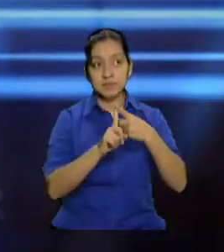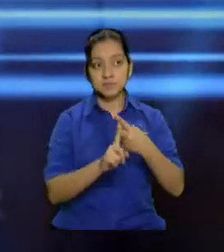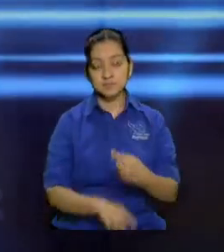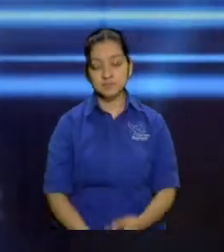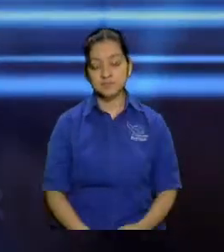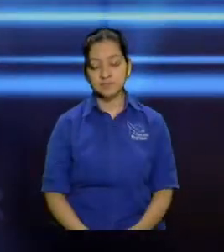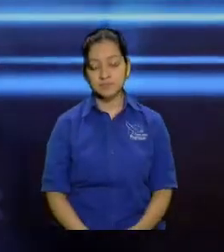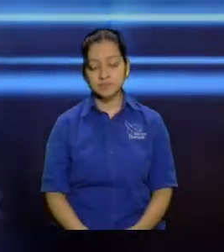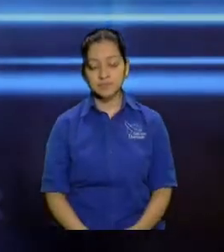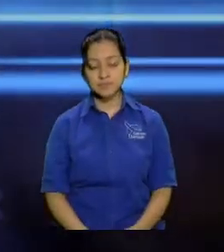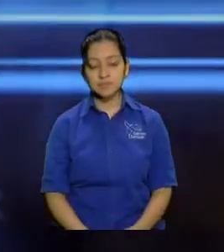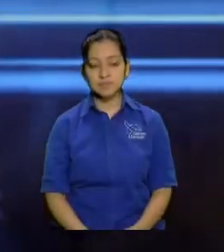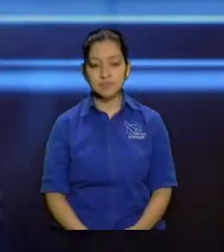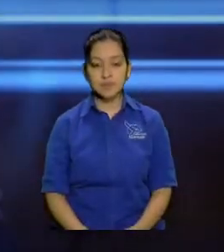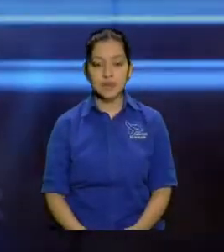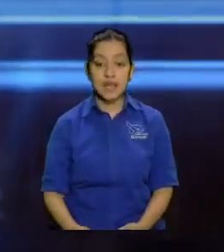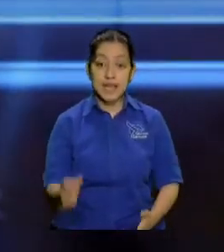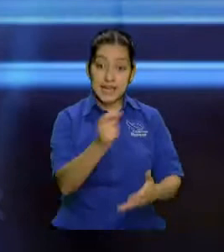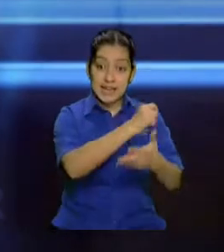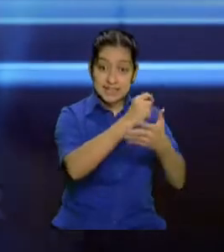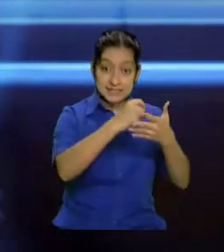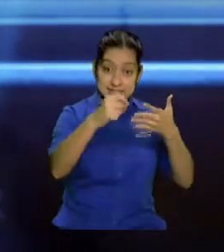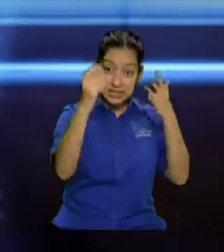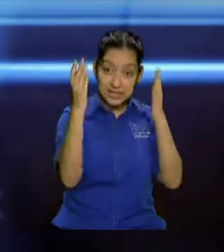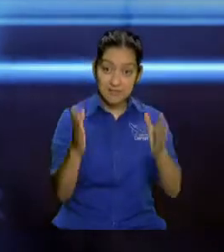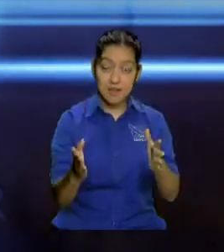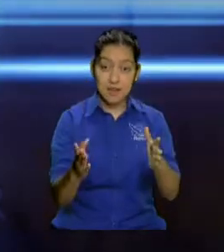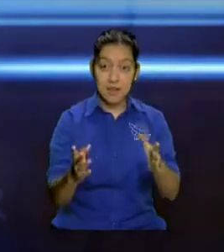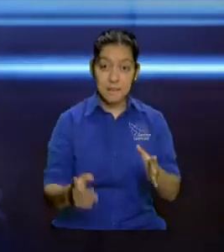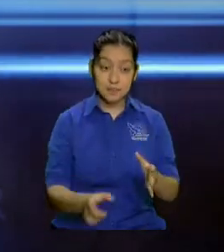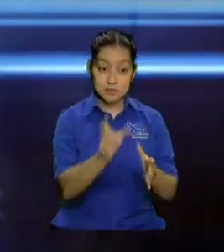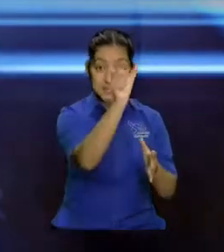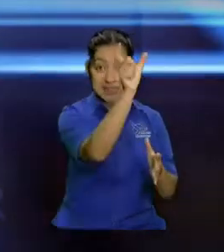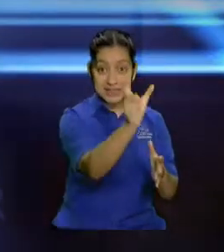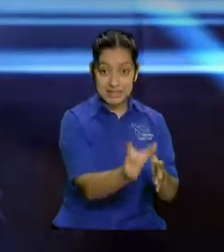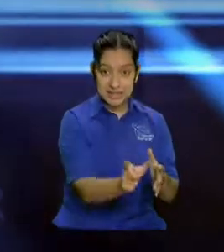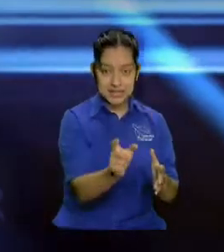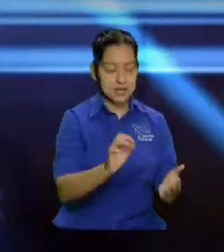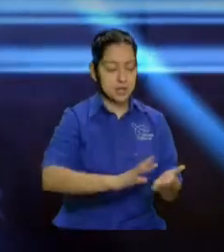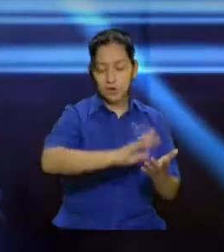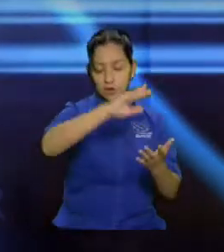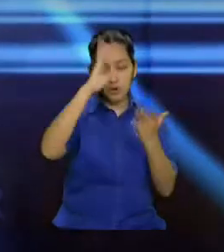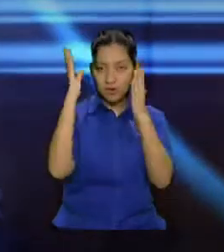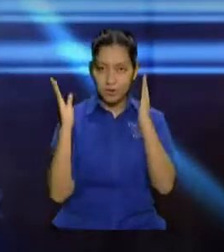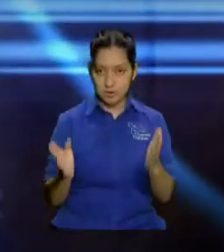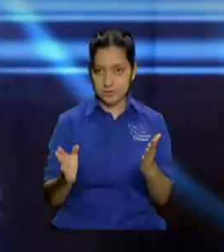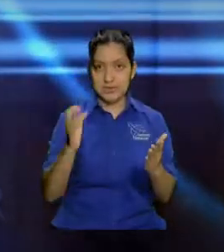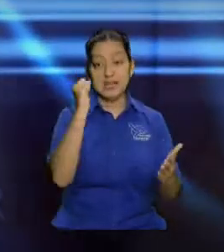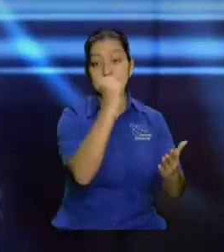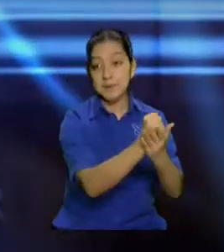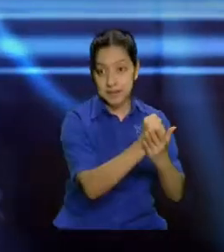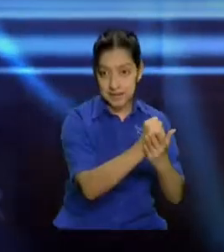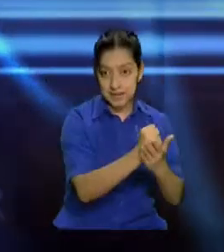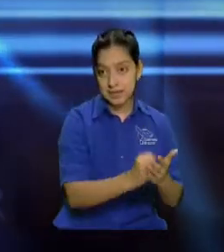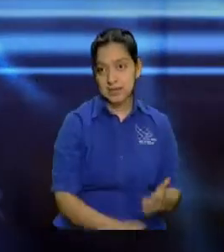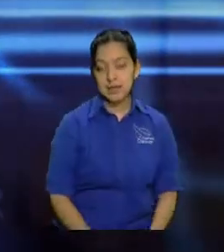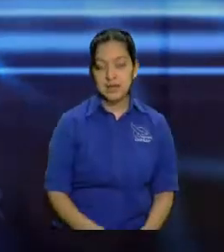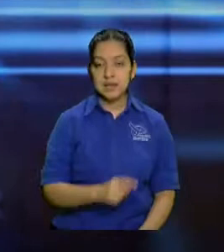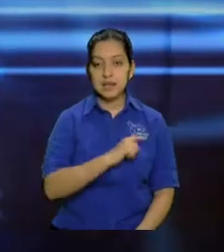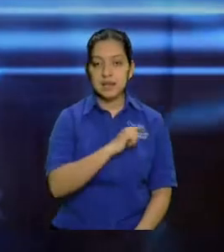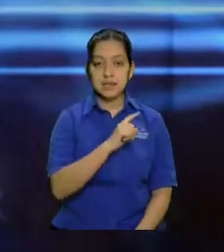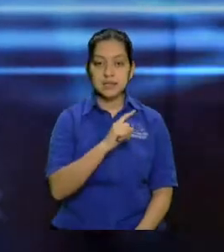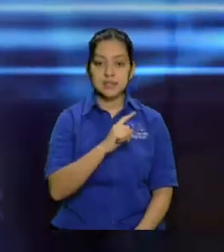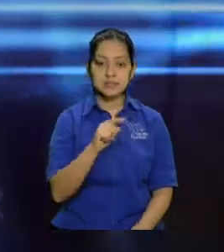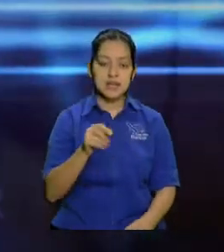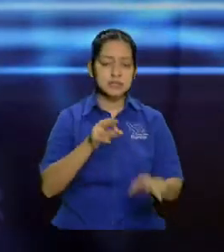9, marca el escriba, pero es una potestad, es una entidad gloriosa la que marca, la que está descrita en el